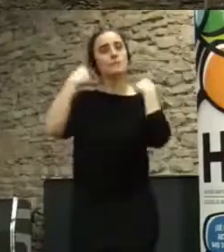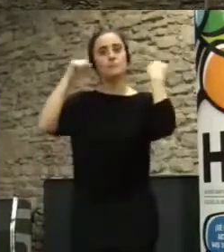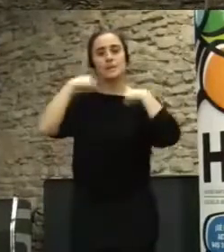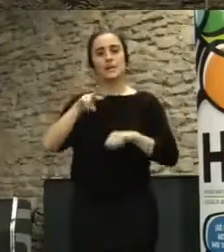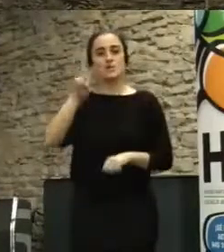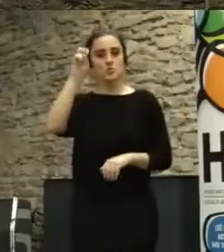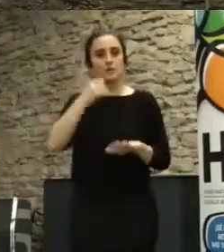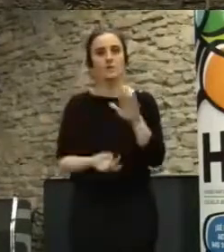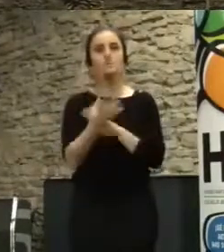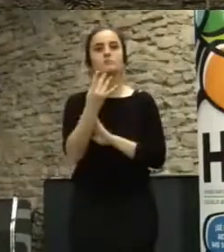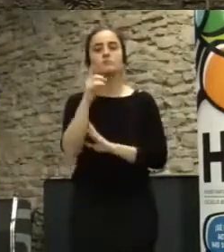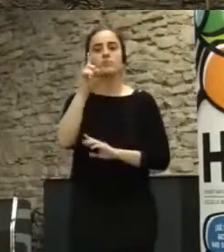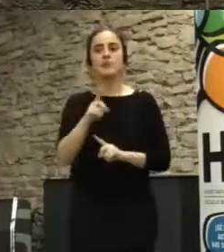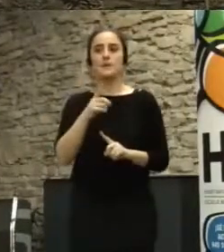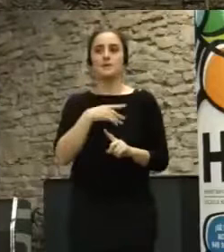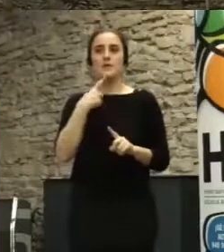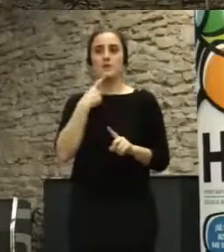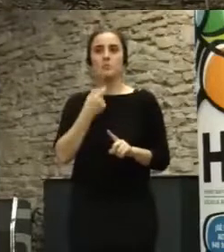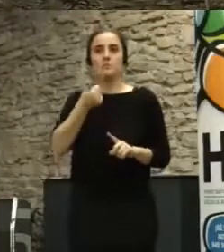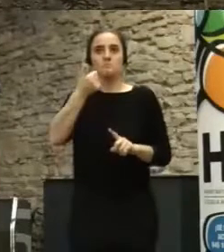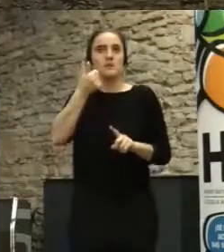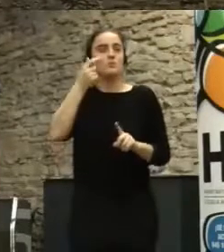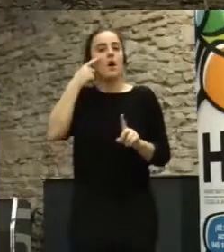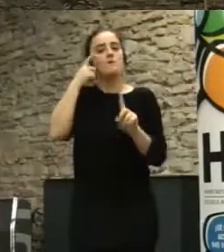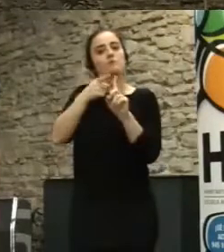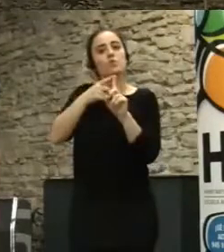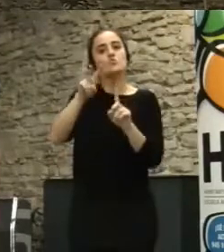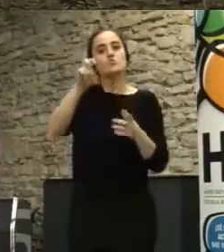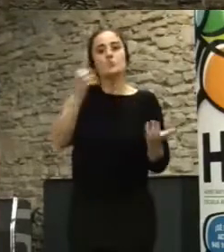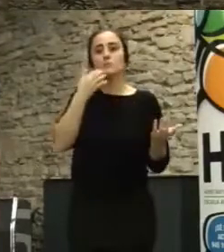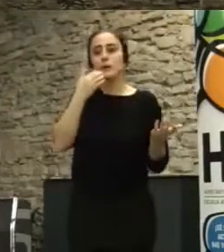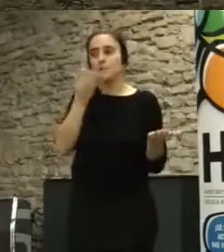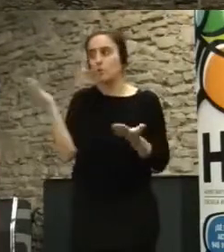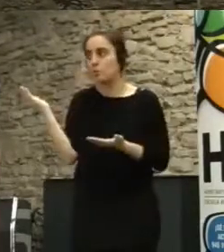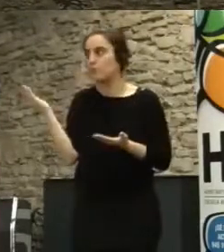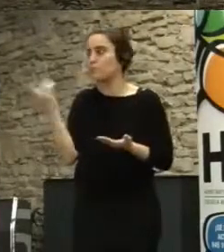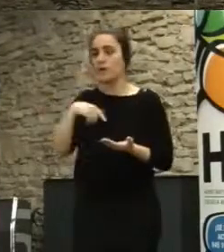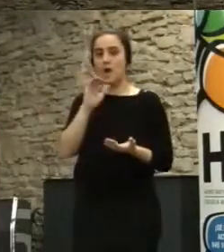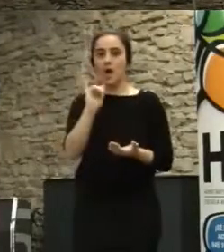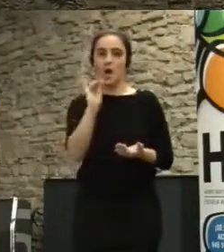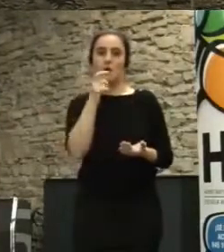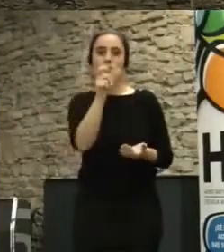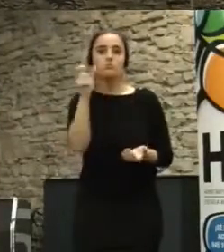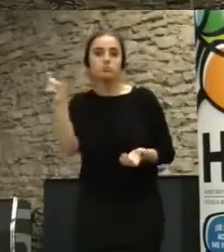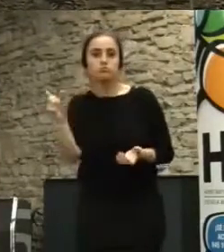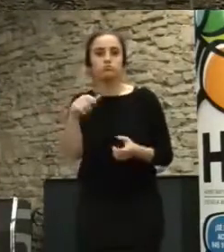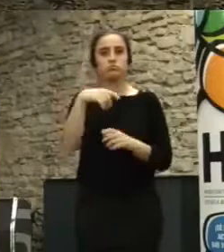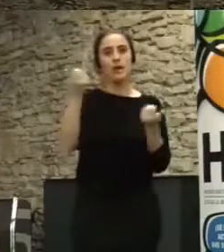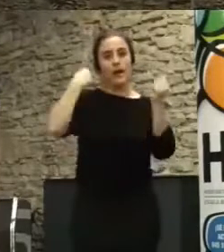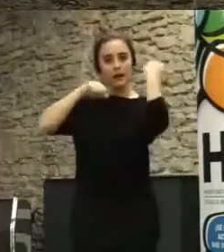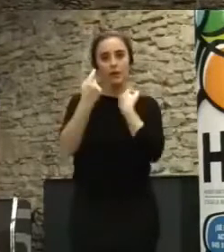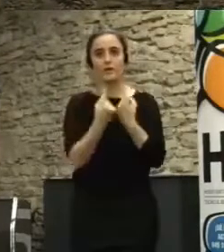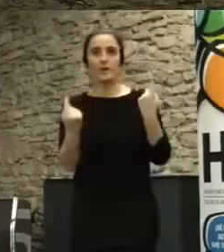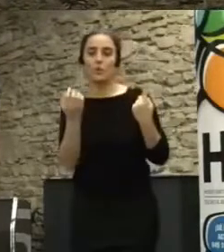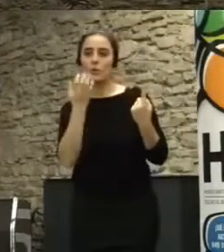fondo eran también nuevos paradigmas, ¿no? Aquí tengo algunos palabrotos, ¿no? Nuevos actores, asambleas en el espacio